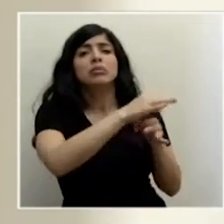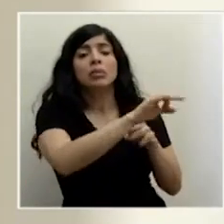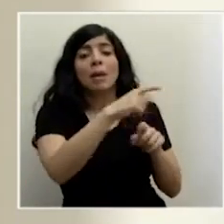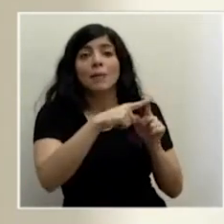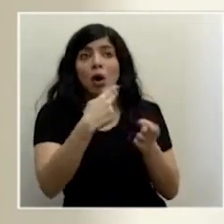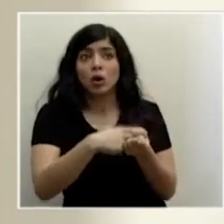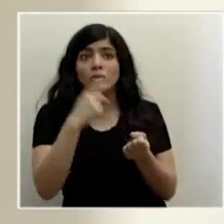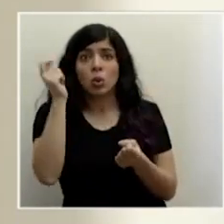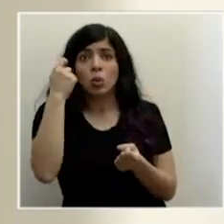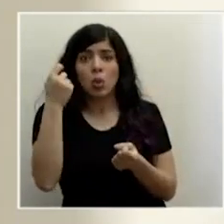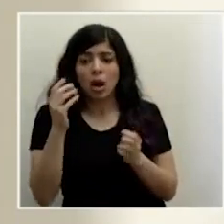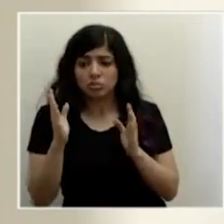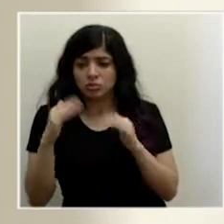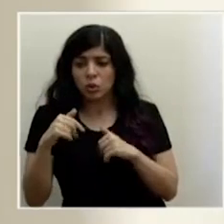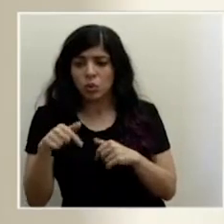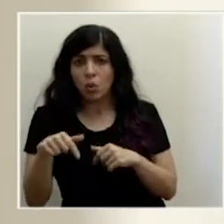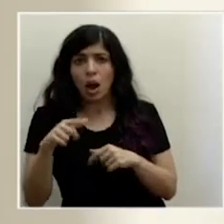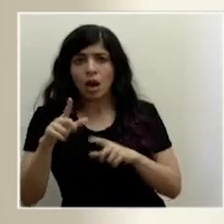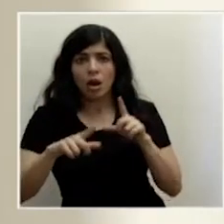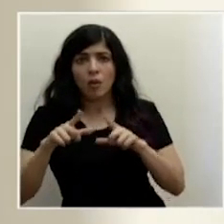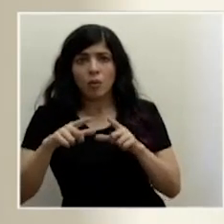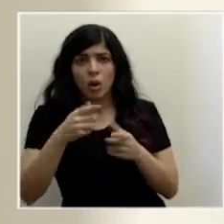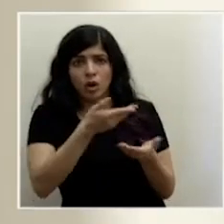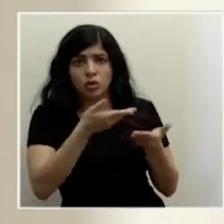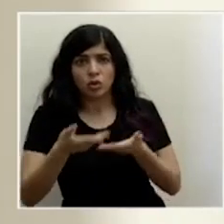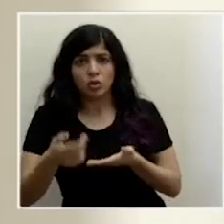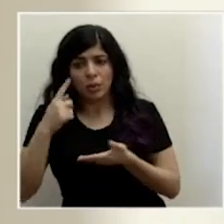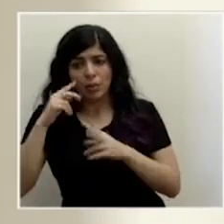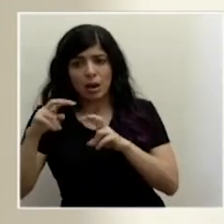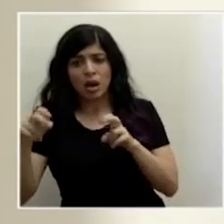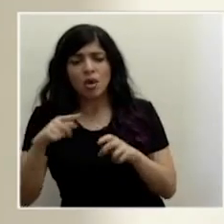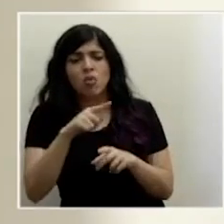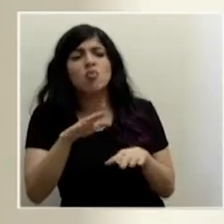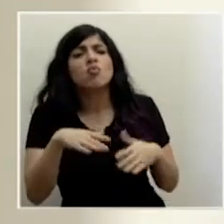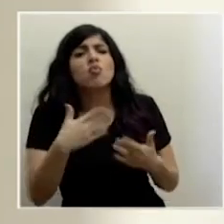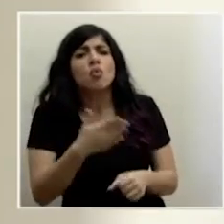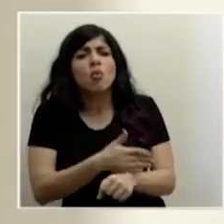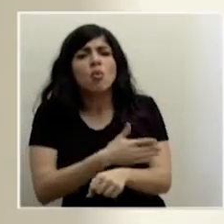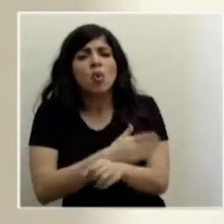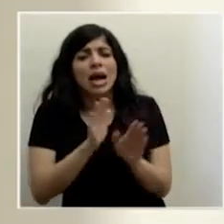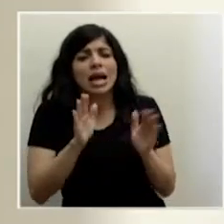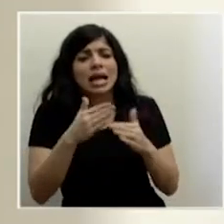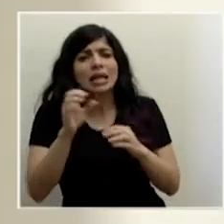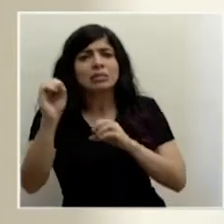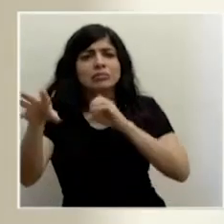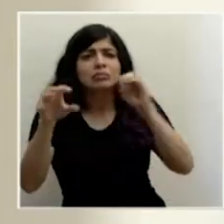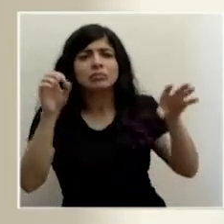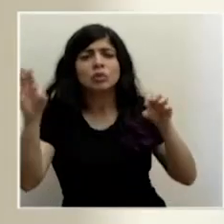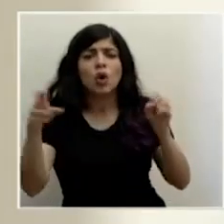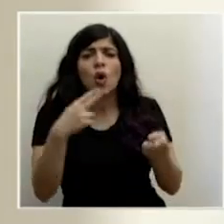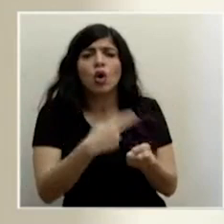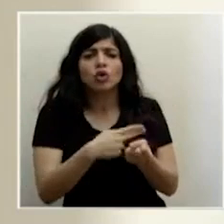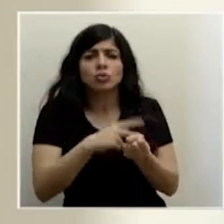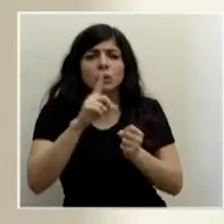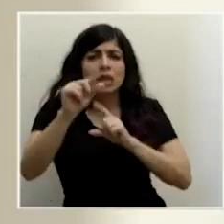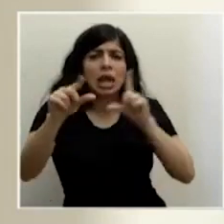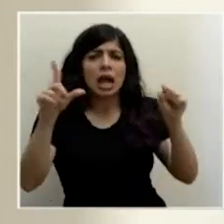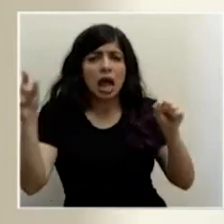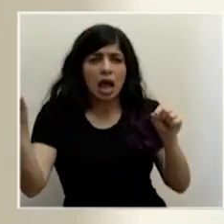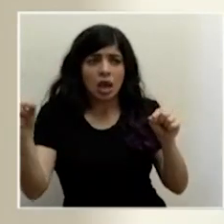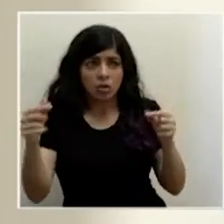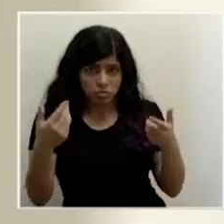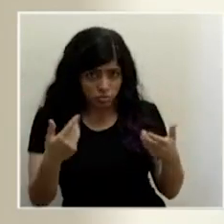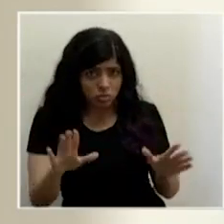hospitales de Guanacaste. ¿Cómo avanza la descentralización de las pruebas y kit en hospitales regionales y periféricos? Han